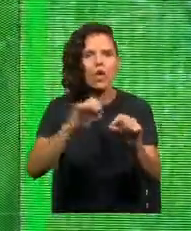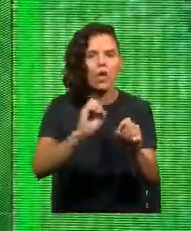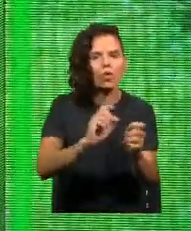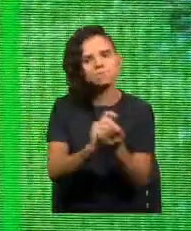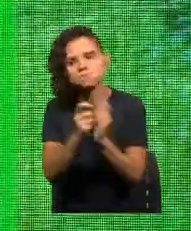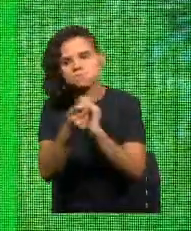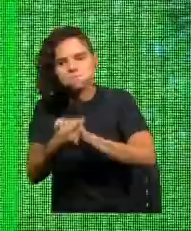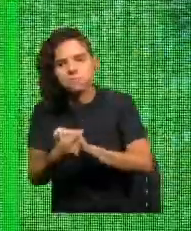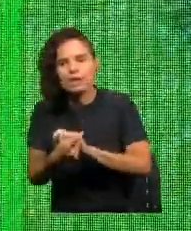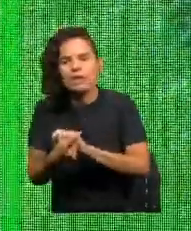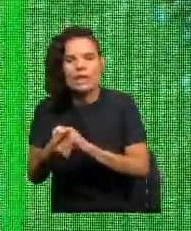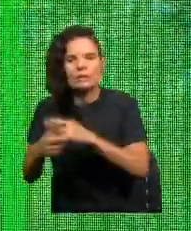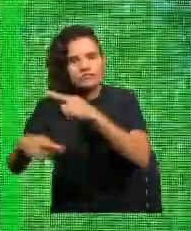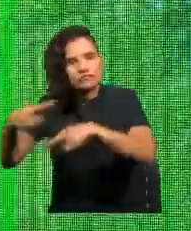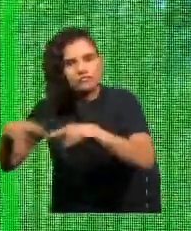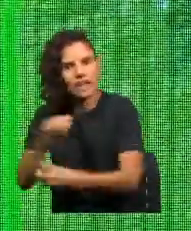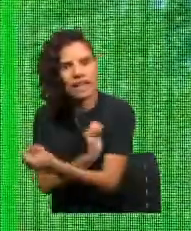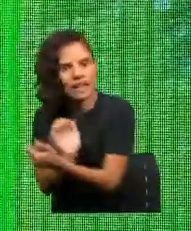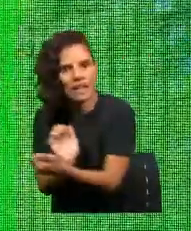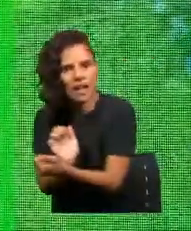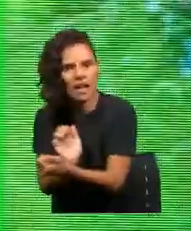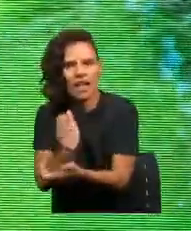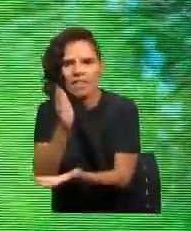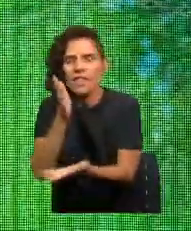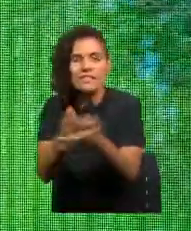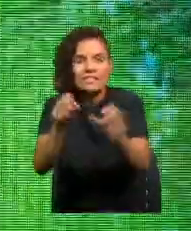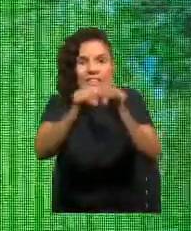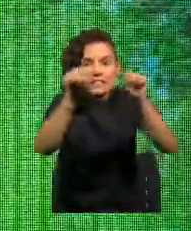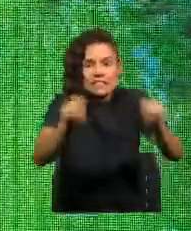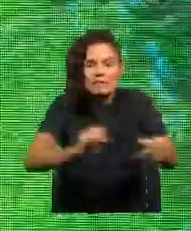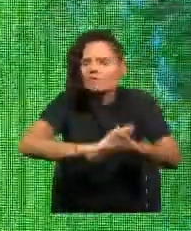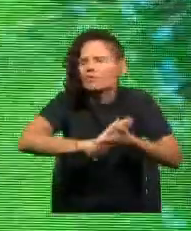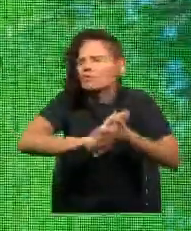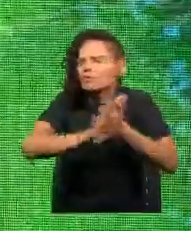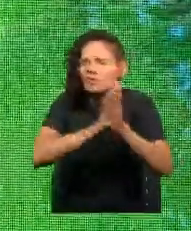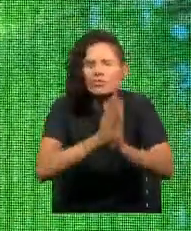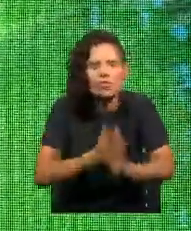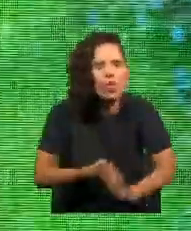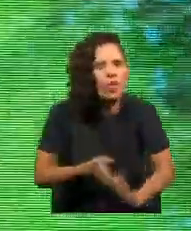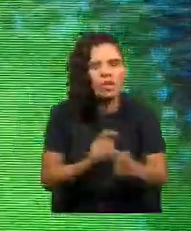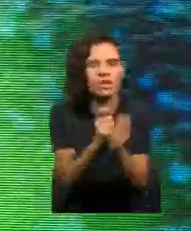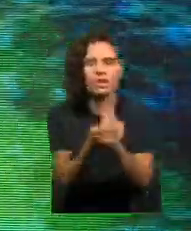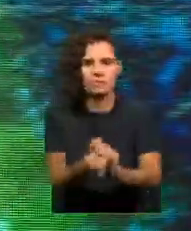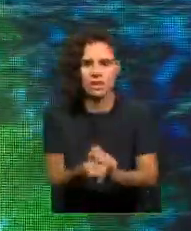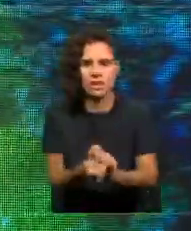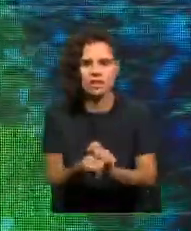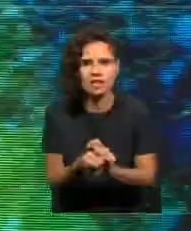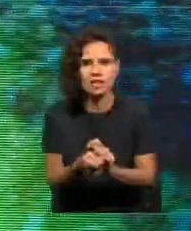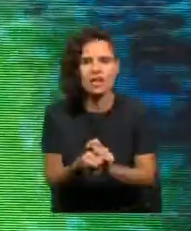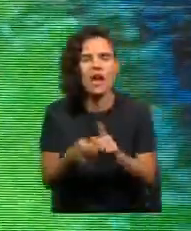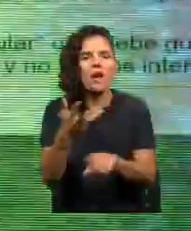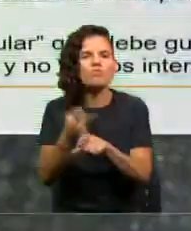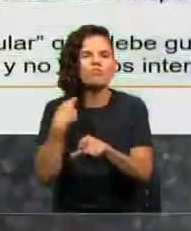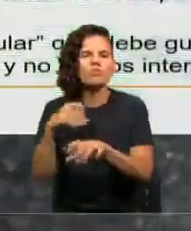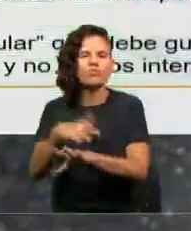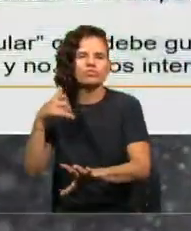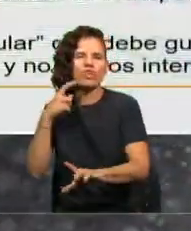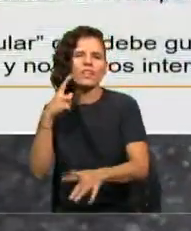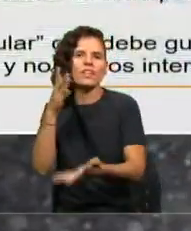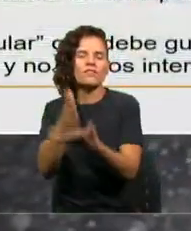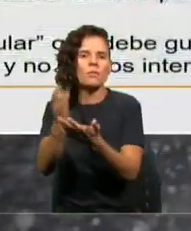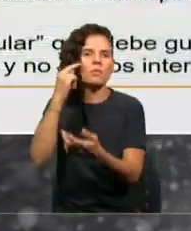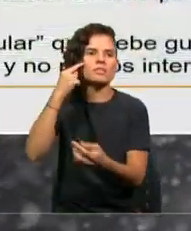tenemos que cambiar todo el sistema. El PNUMA, el Programa de Naciones Unidas para el Medio Ambiente, decía que que hacer una revolución verde.